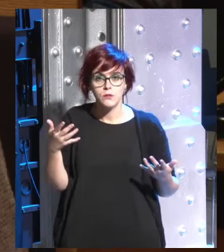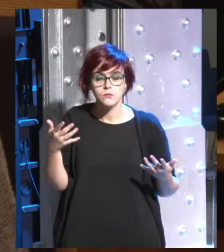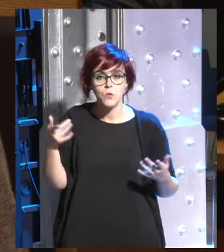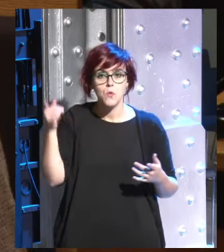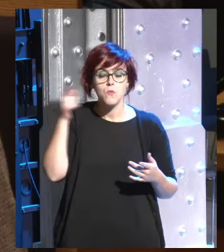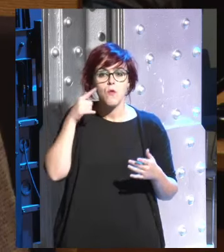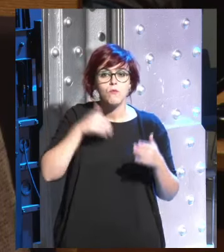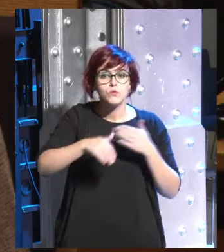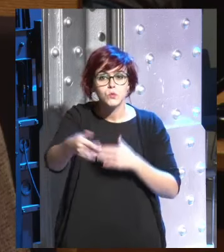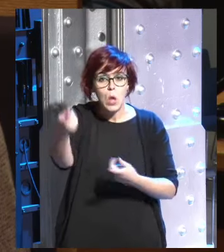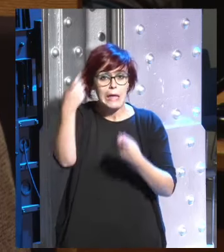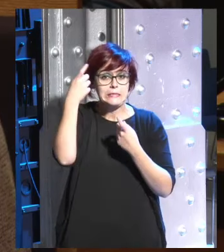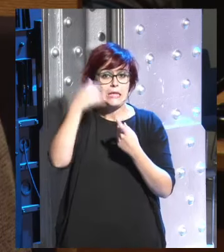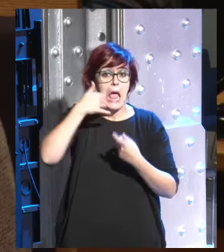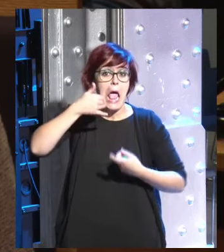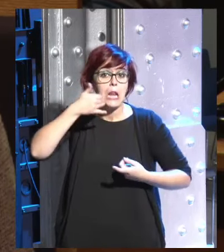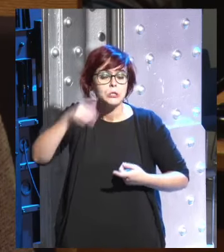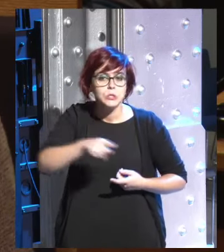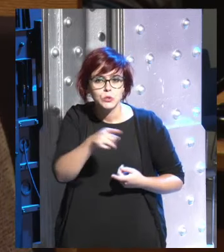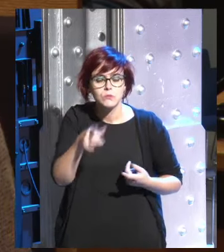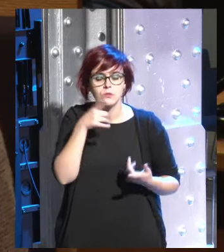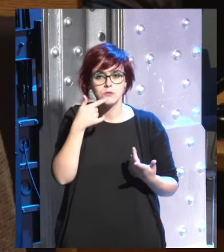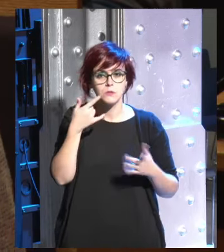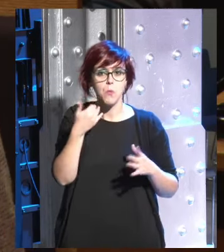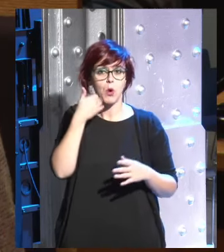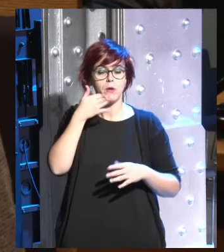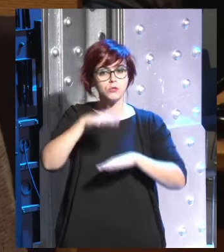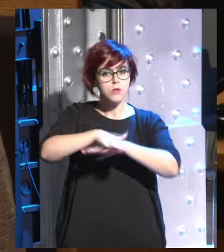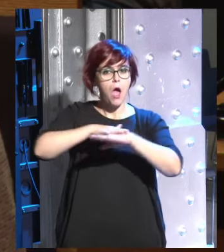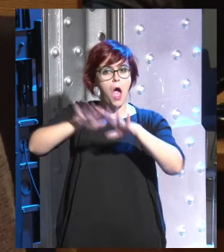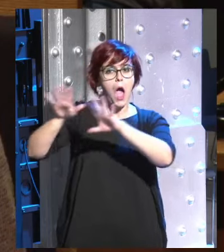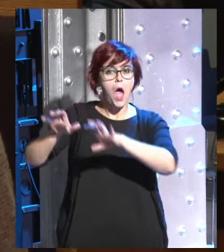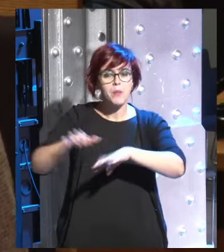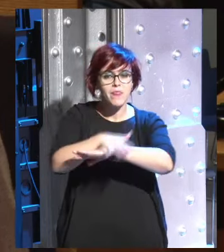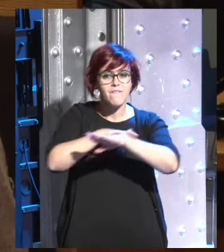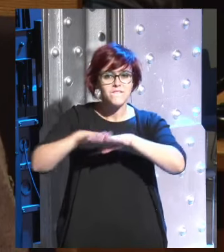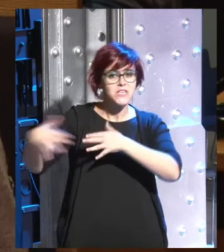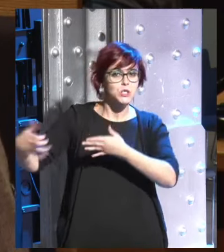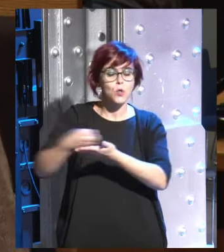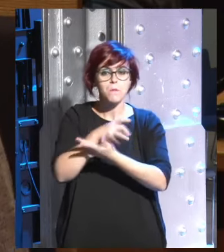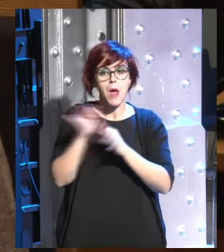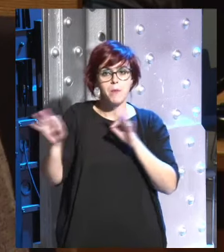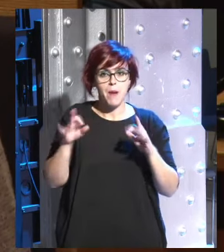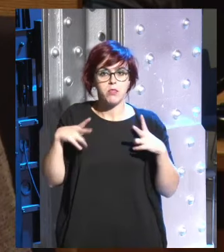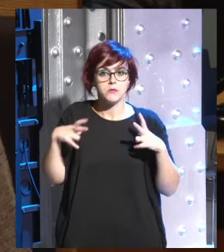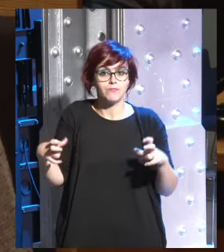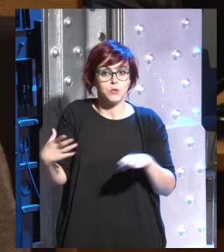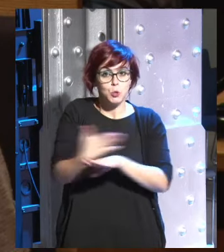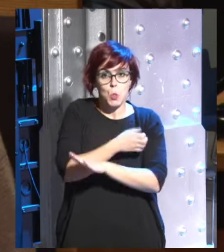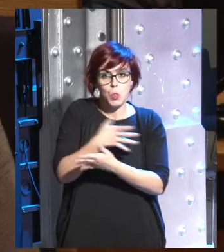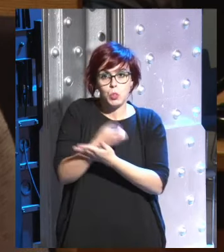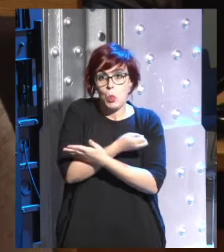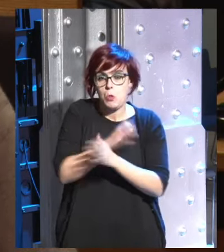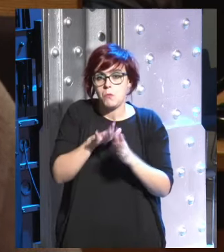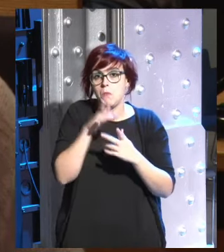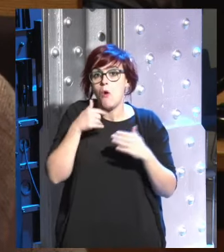nos va a enseñar ese futuro no deberíamos quizás aprender lo fundamental de todo la base de todo para que estemos preparados para todo independientemente de cómo